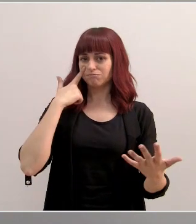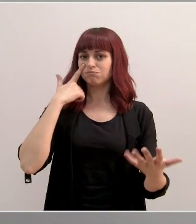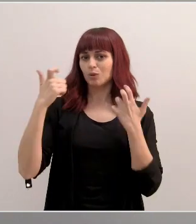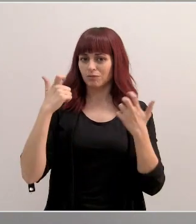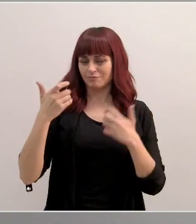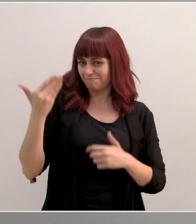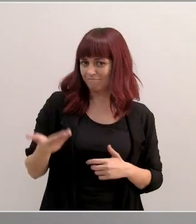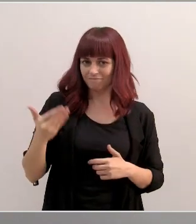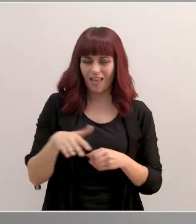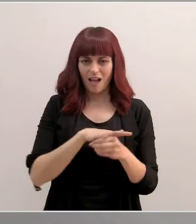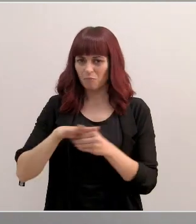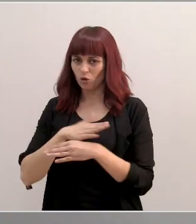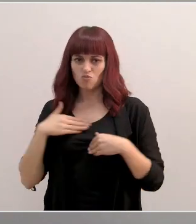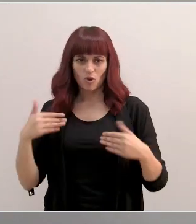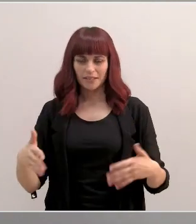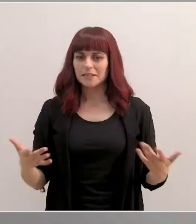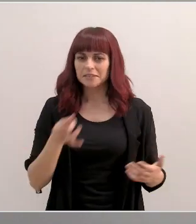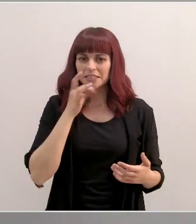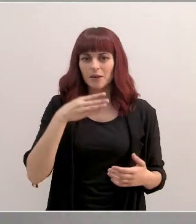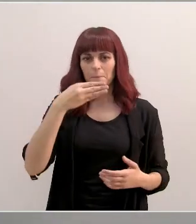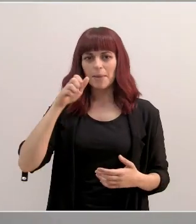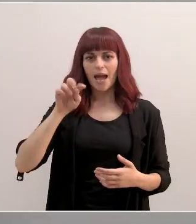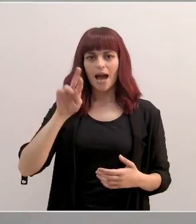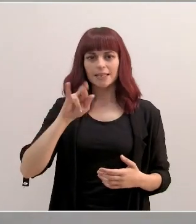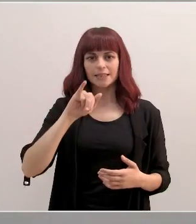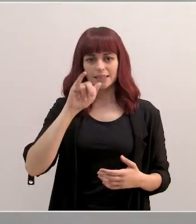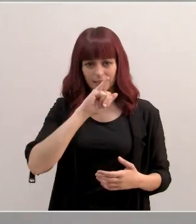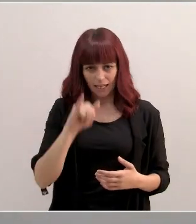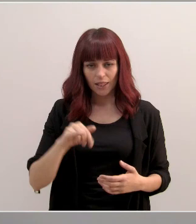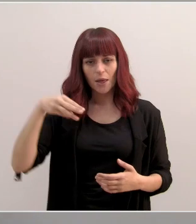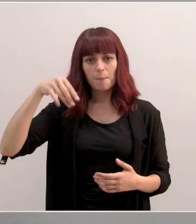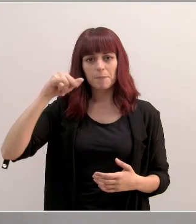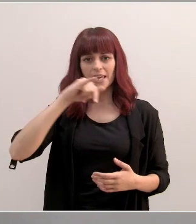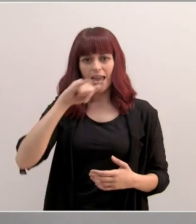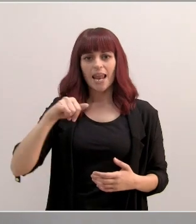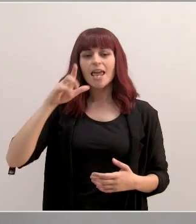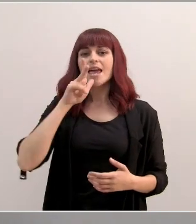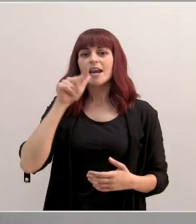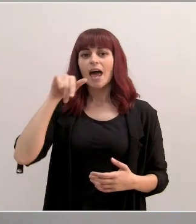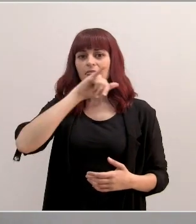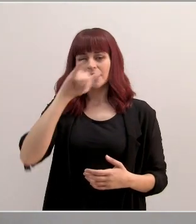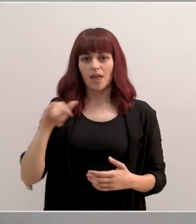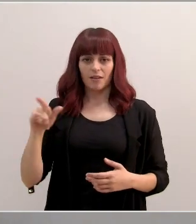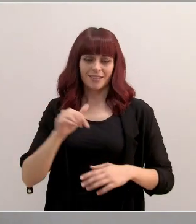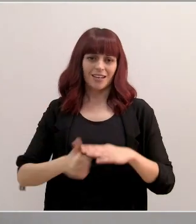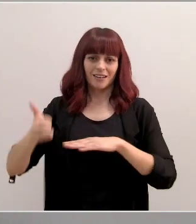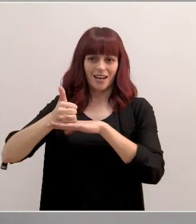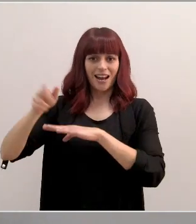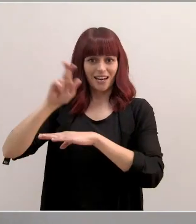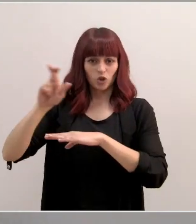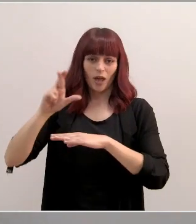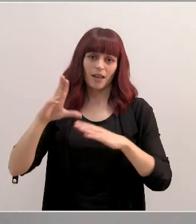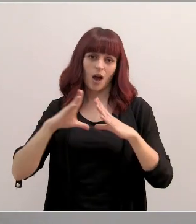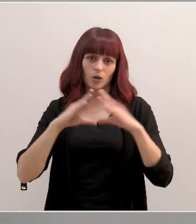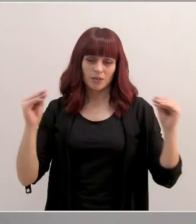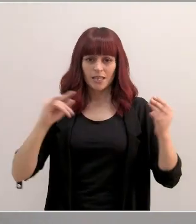forma eminente en cualquier ámbito, ha recaído en Beatriz Miguel Hernández, doctora en Ciencias Químicas y actual rectora de la Universidad Politécnica de